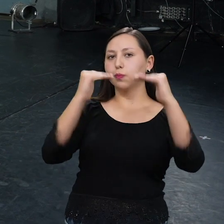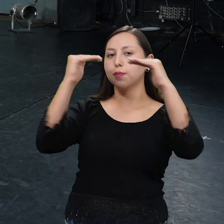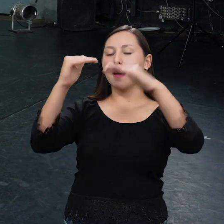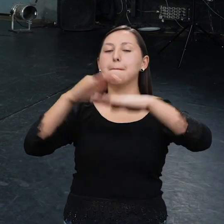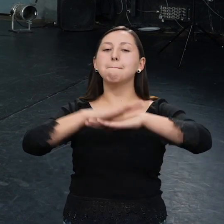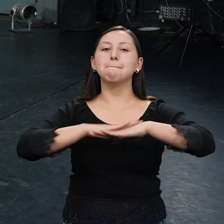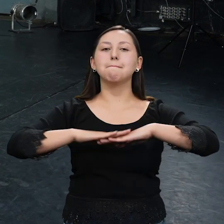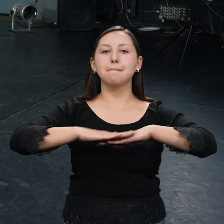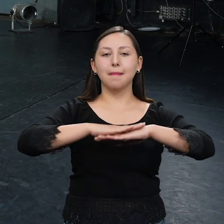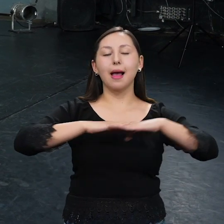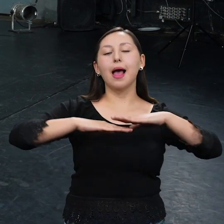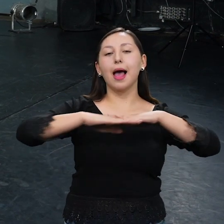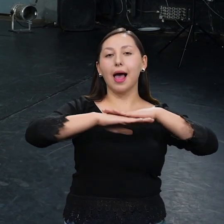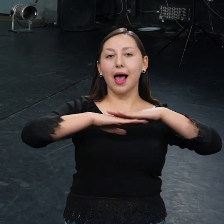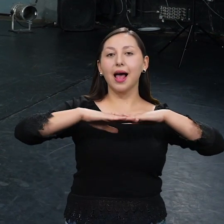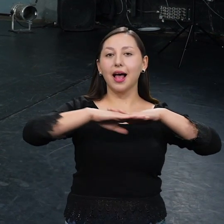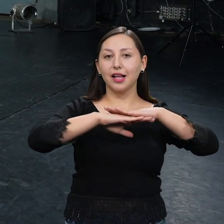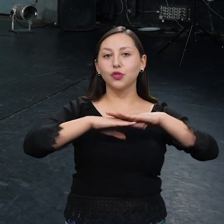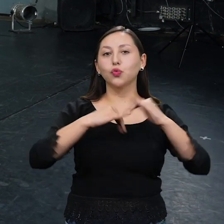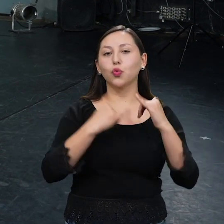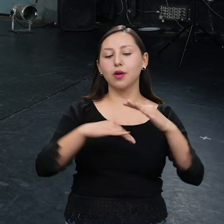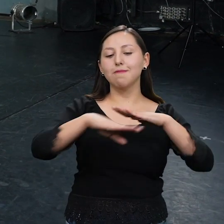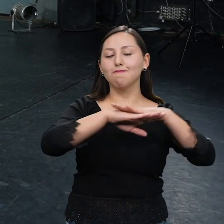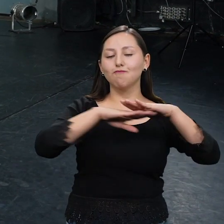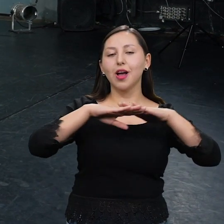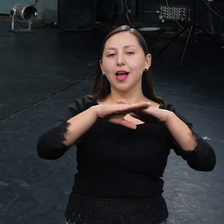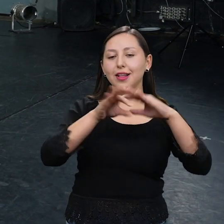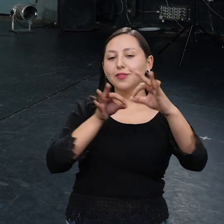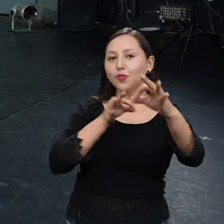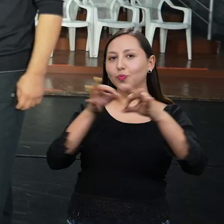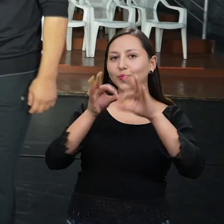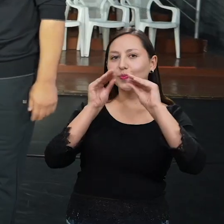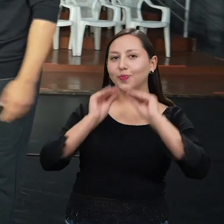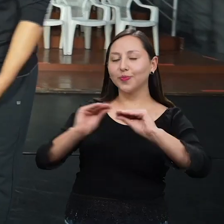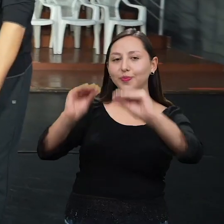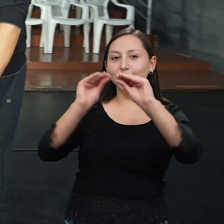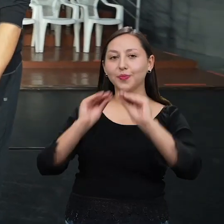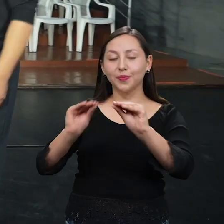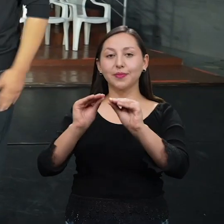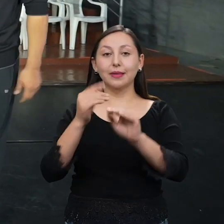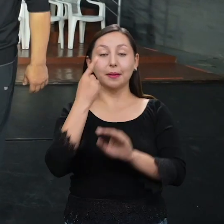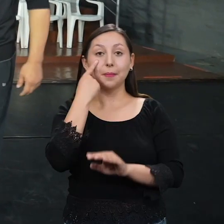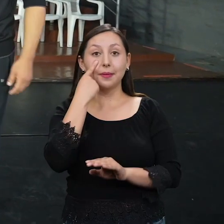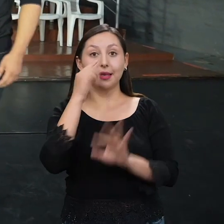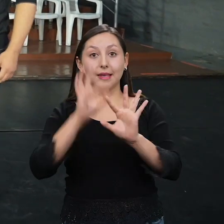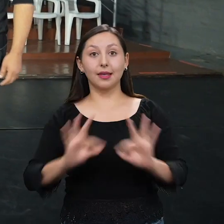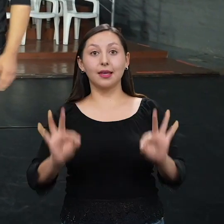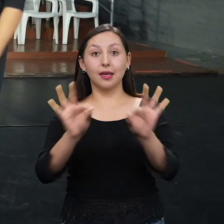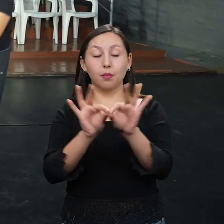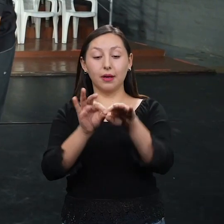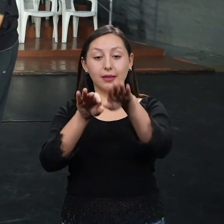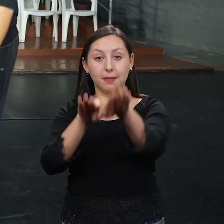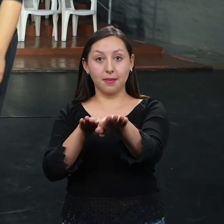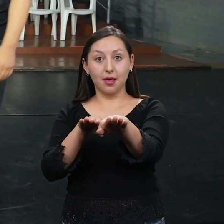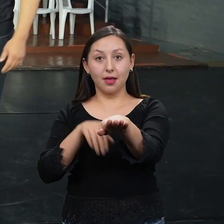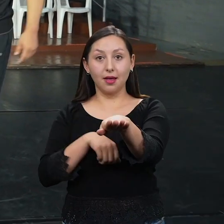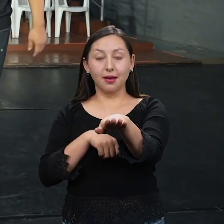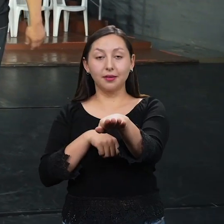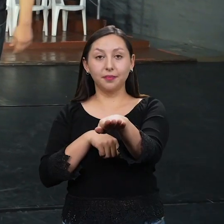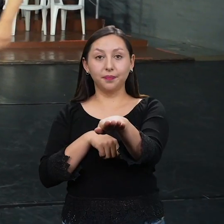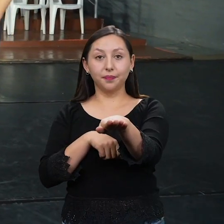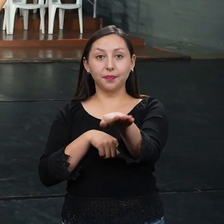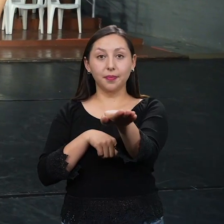bastante básica para poder desarrollar las demás. A ver. Vamos a poner el piecito girado, rotado.